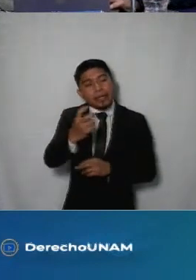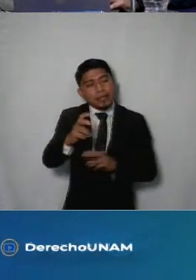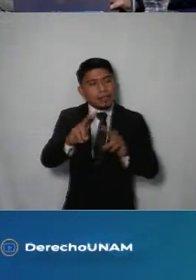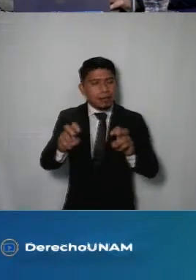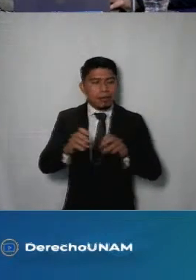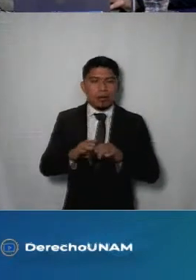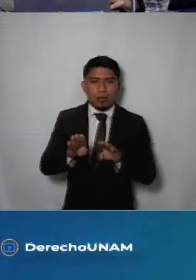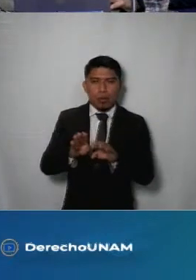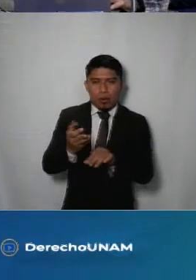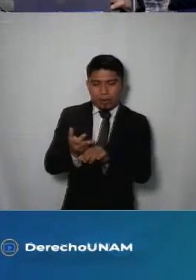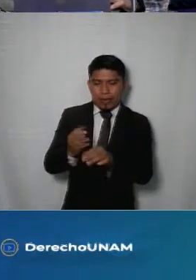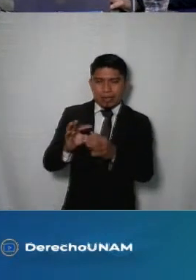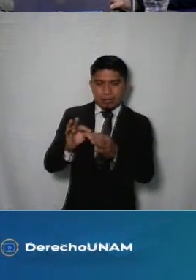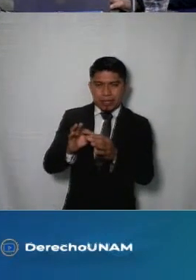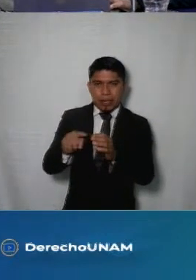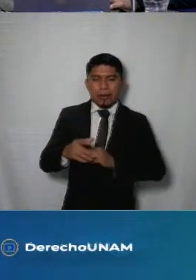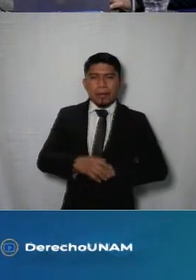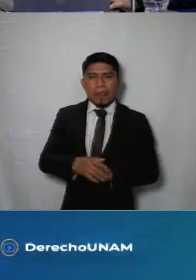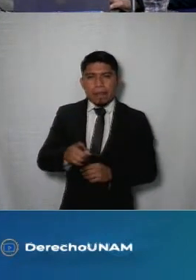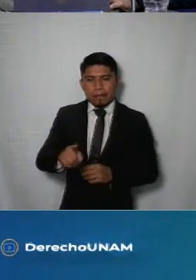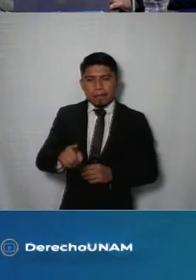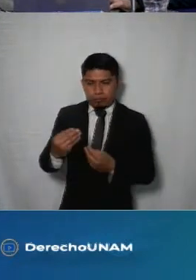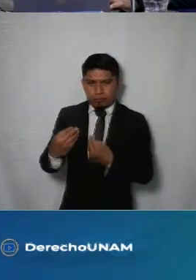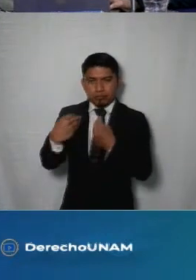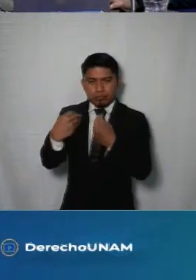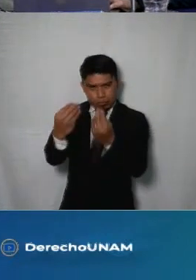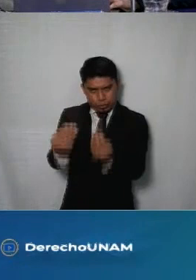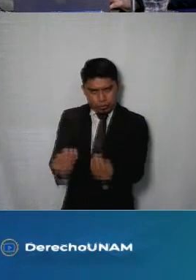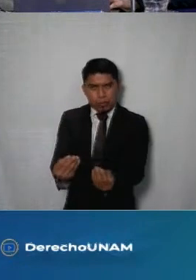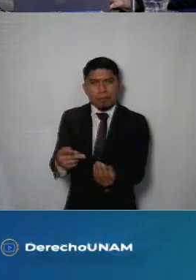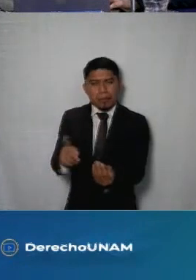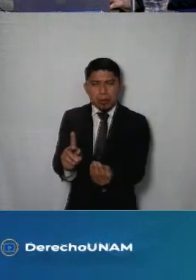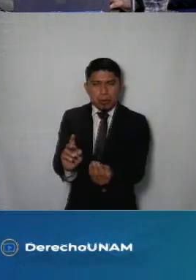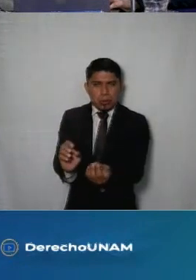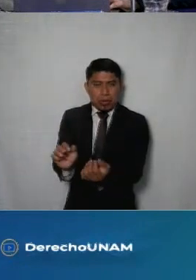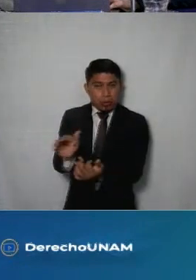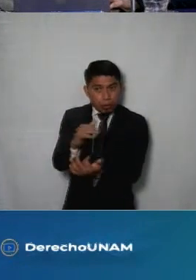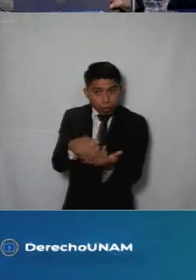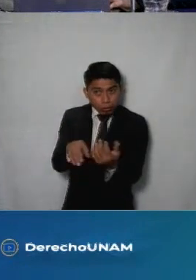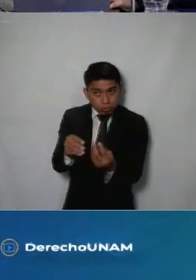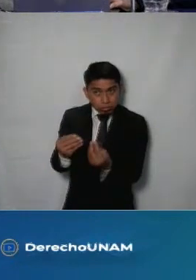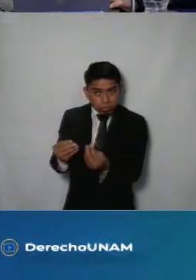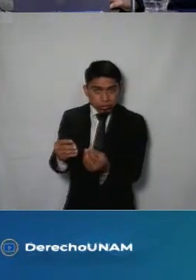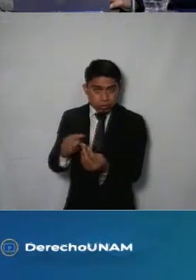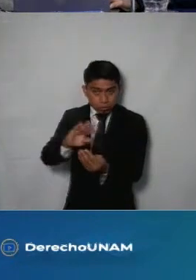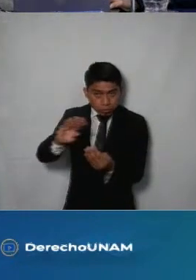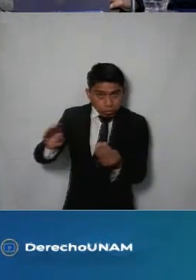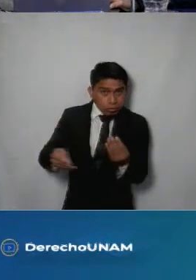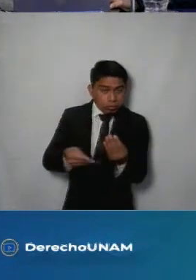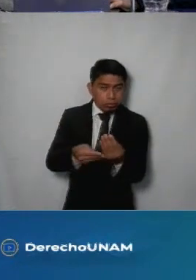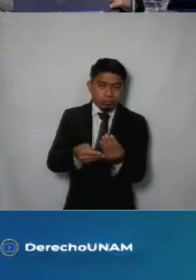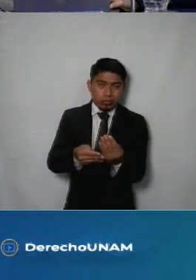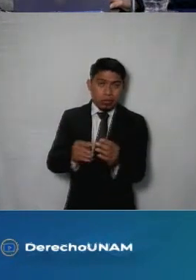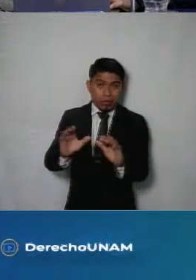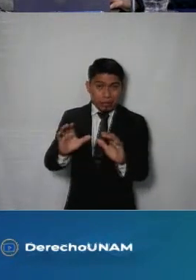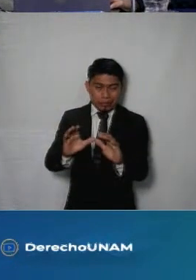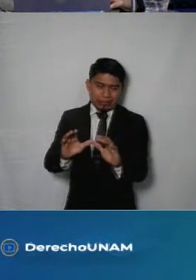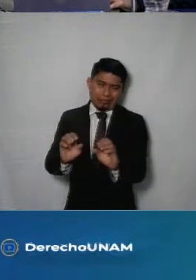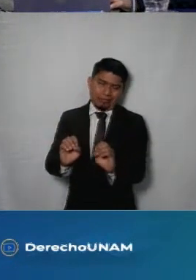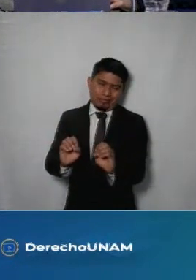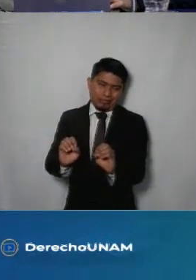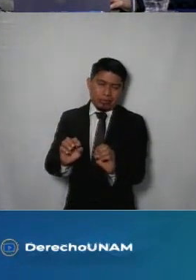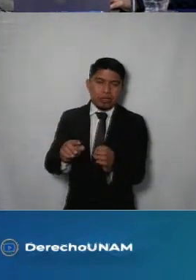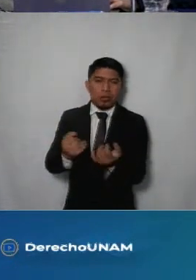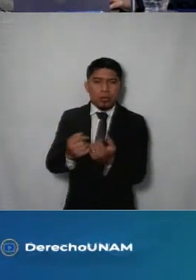caso como les decía proporcionó una parte pero no se pronunció del todo y también no adjuntó las constancias y